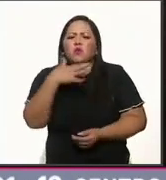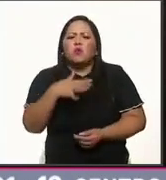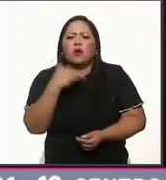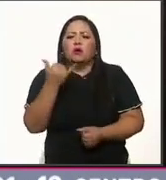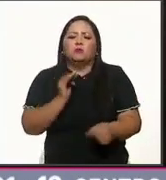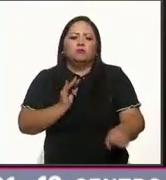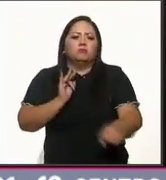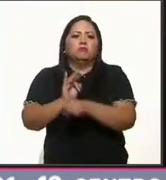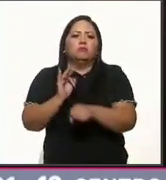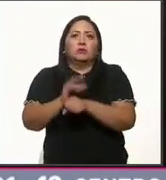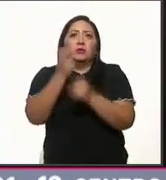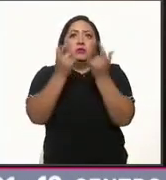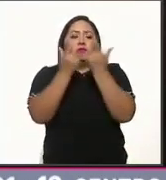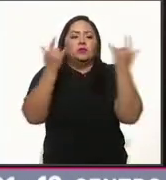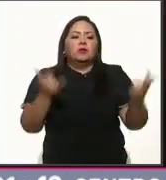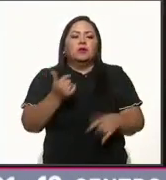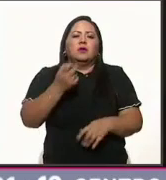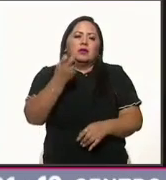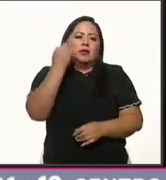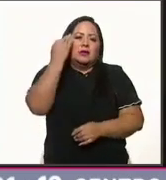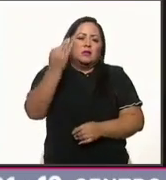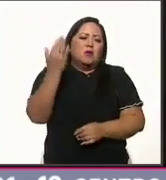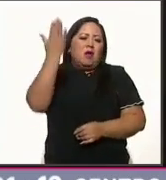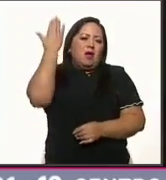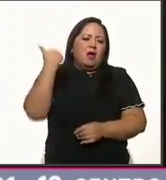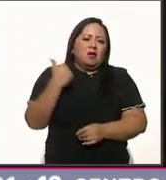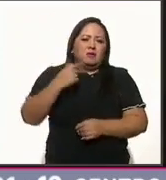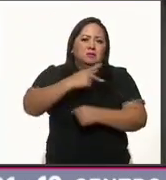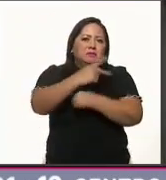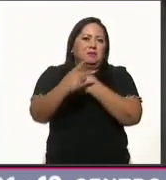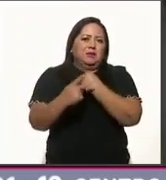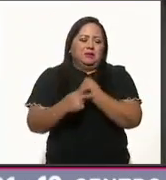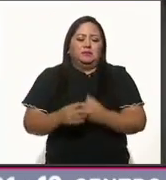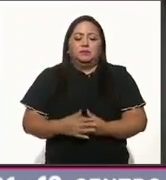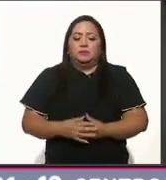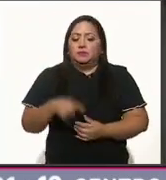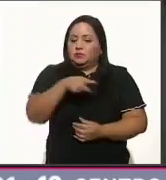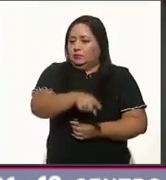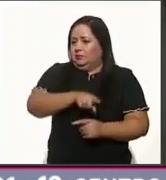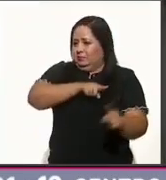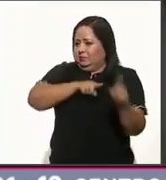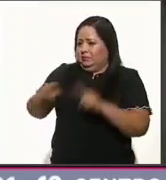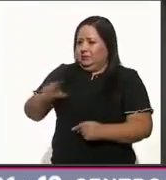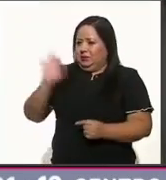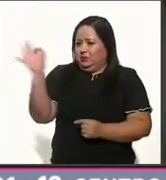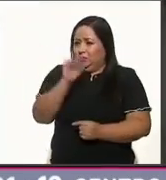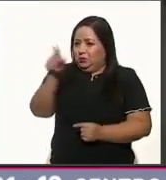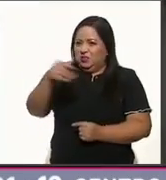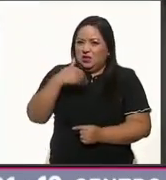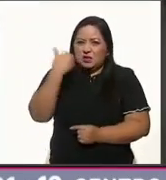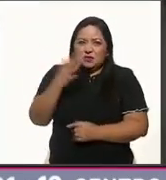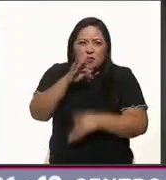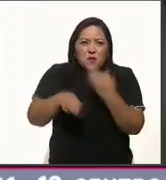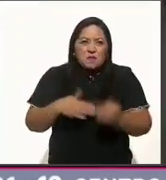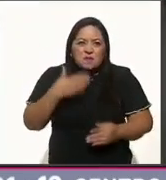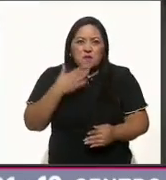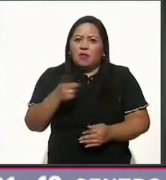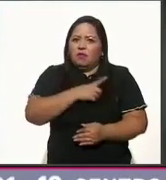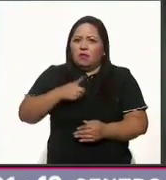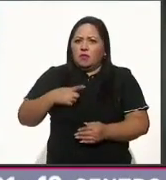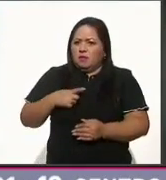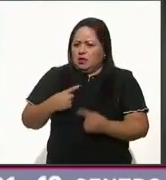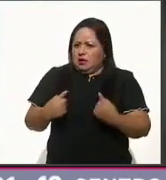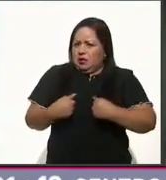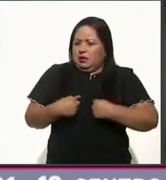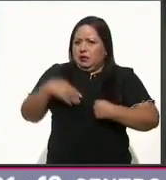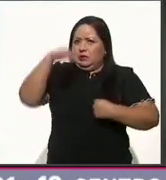impunidad en la historia de la administración pública del país. Porque si usted quisiera hacer algo espectacular, lo que tendría que hacer es detenerse a sí